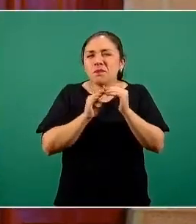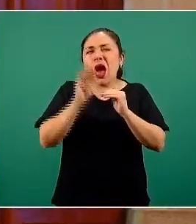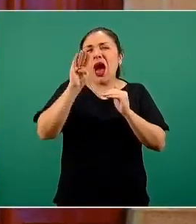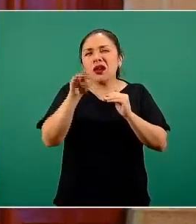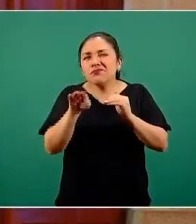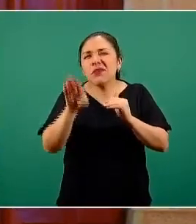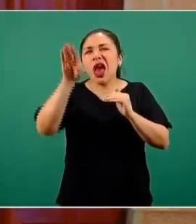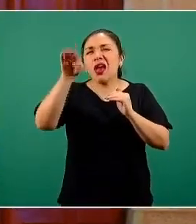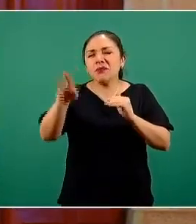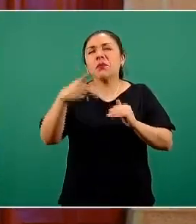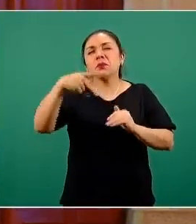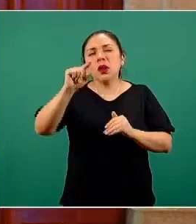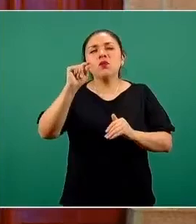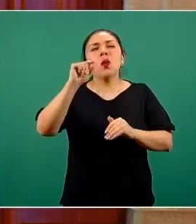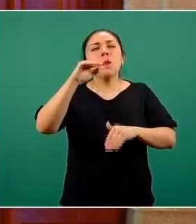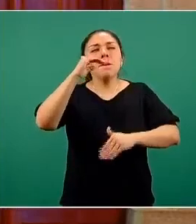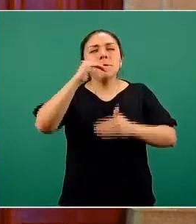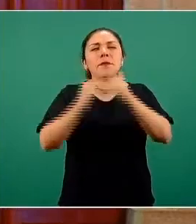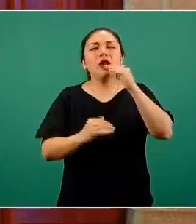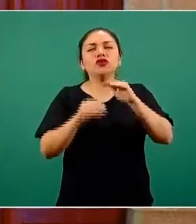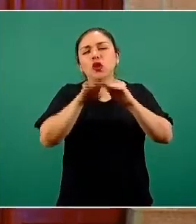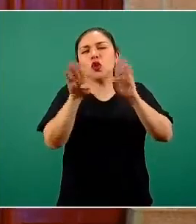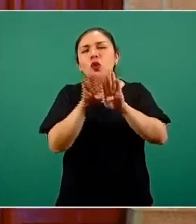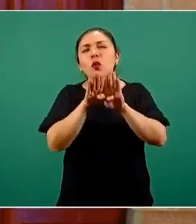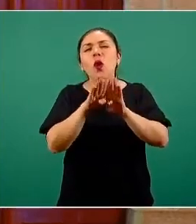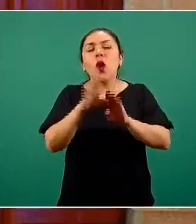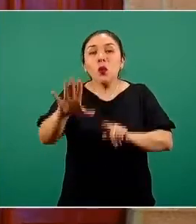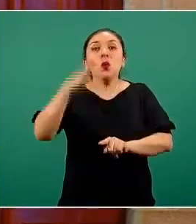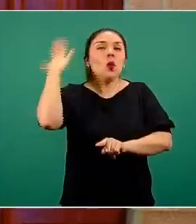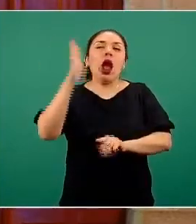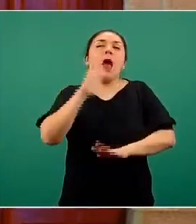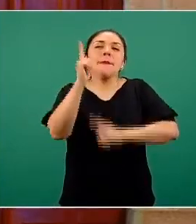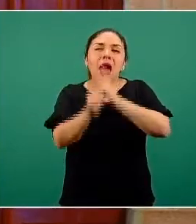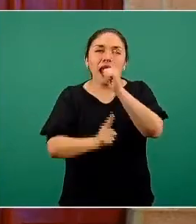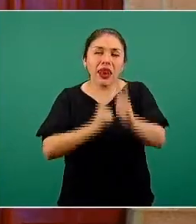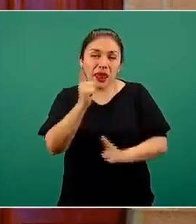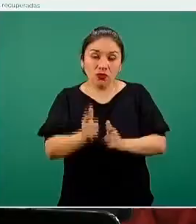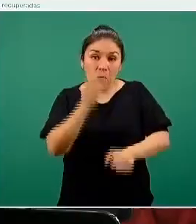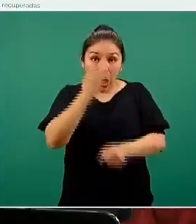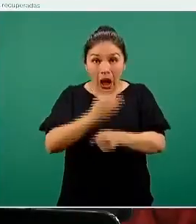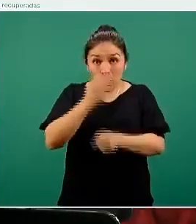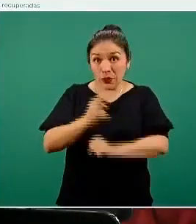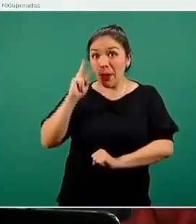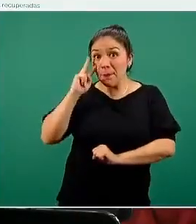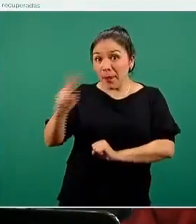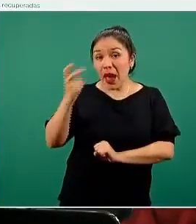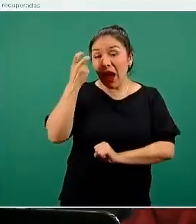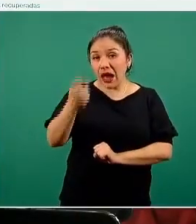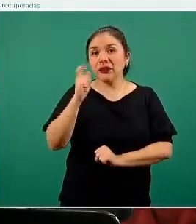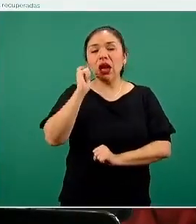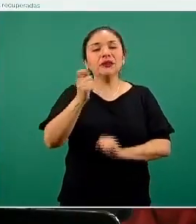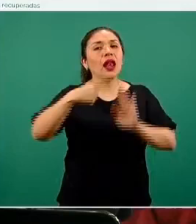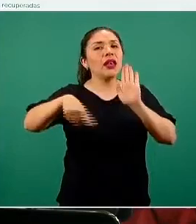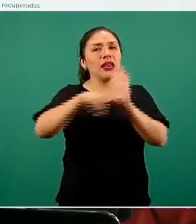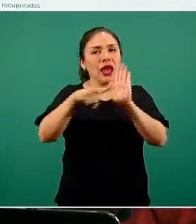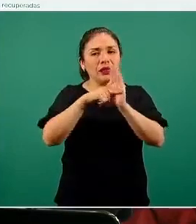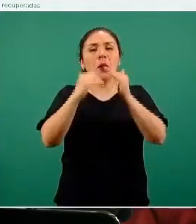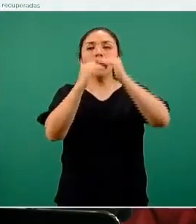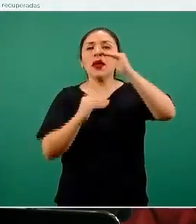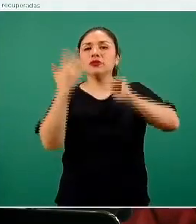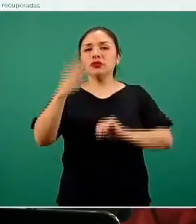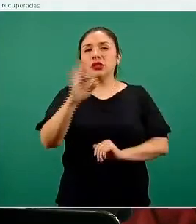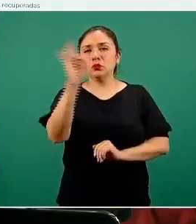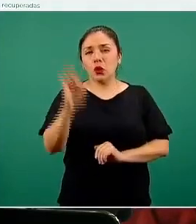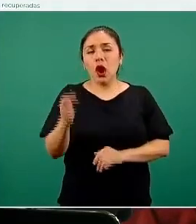pero que ésta hubiera disminuido en relación a su velocidad. Por lo pronto la tenemos negativa, menos 10%